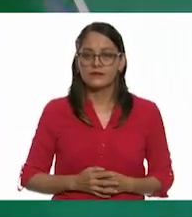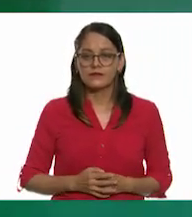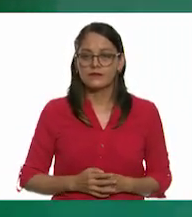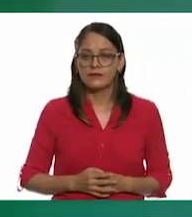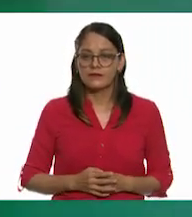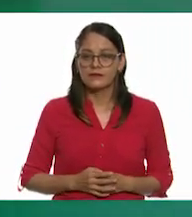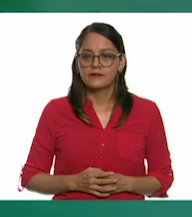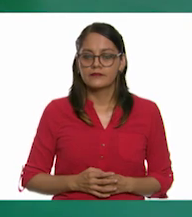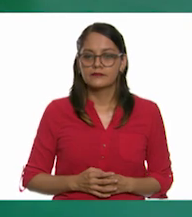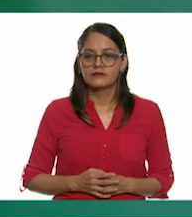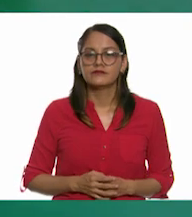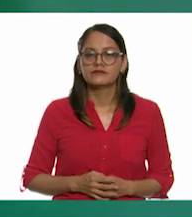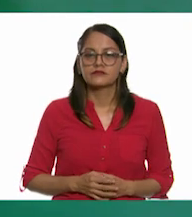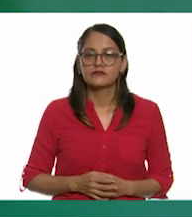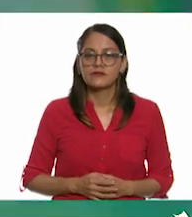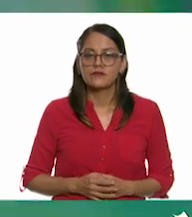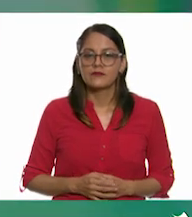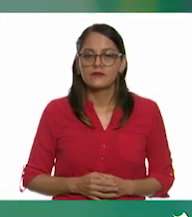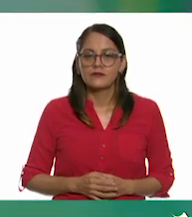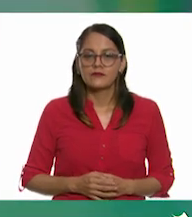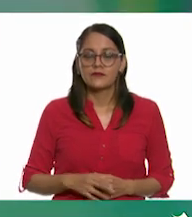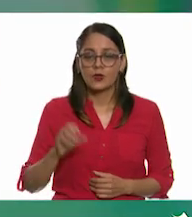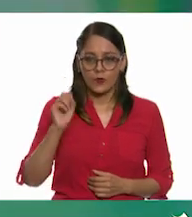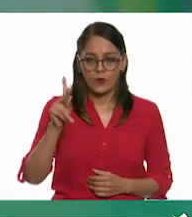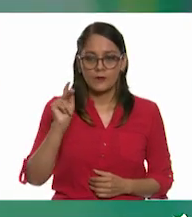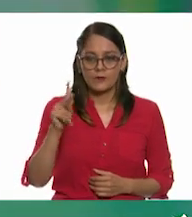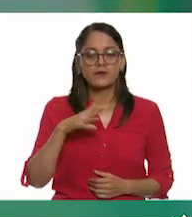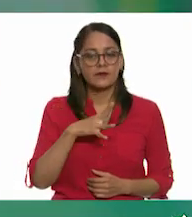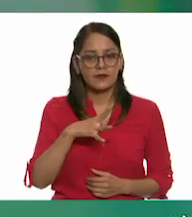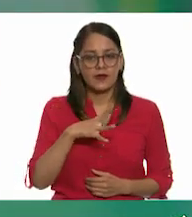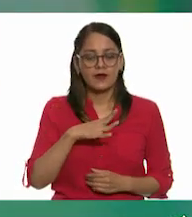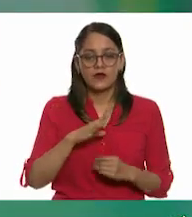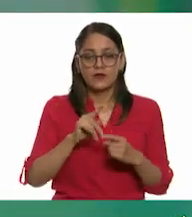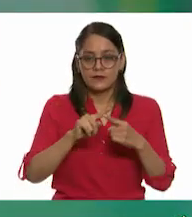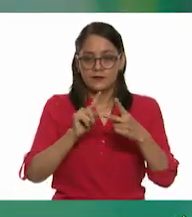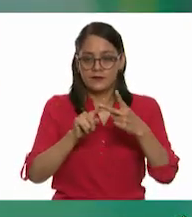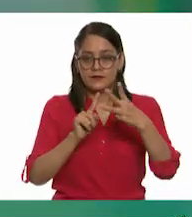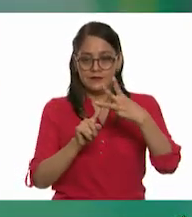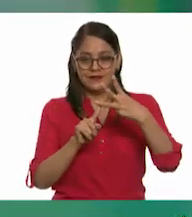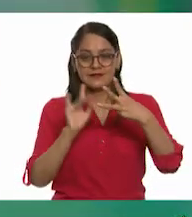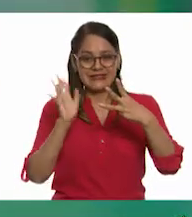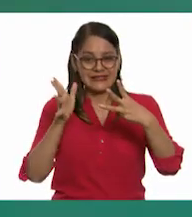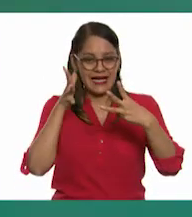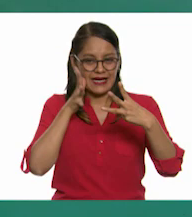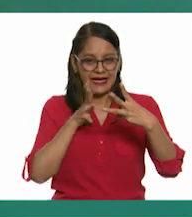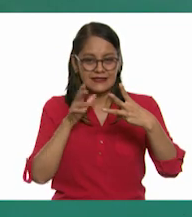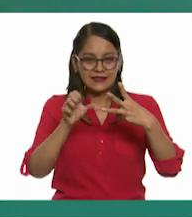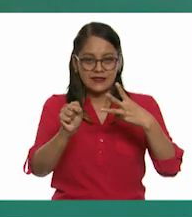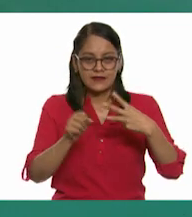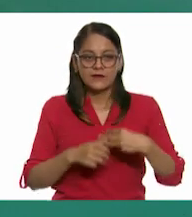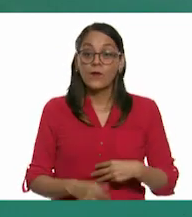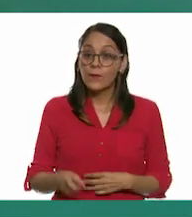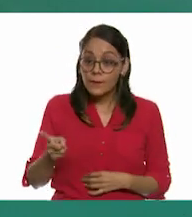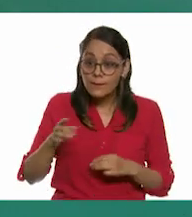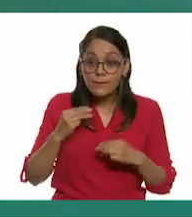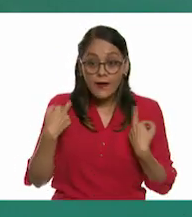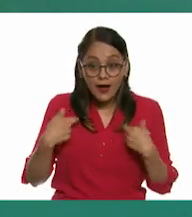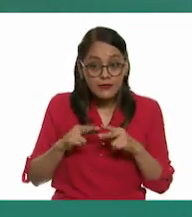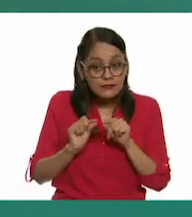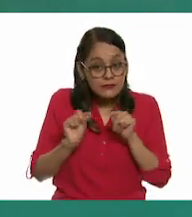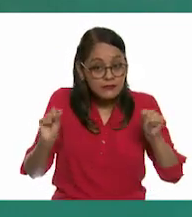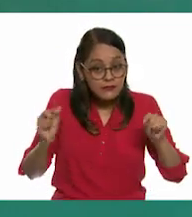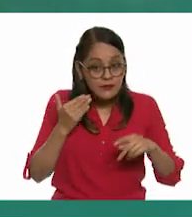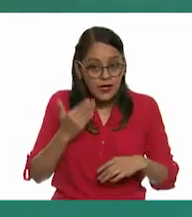Este de acá. Ok, ya tengo tres segmentos ya casi colocados. ¡Ah! ¡Derechitos, maestro! Ya vi qué